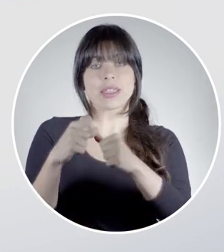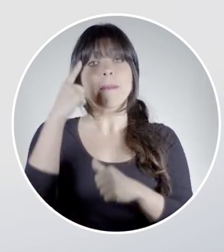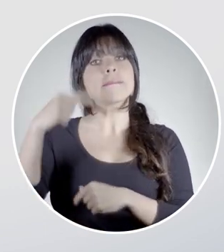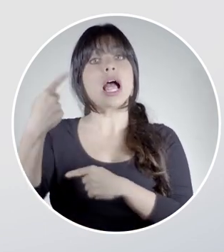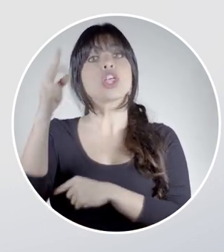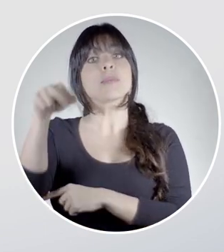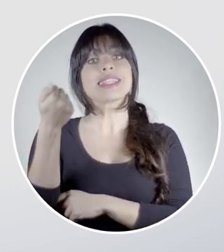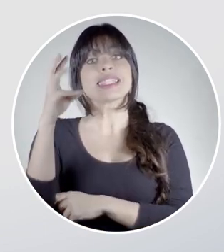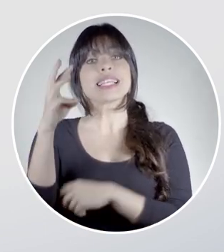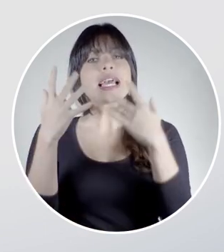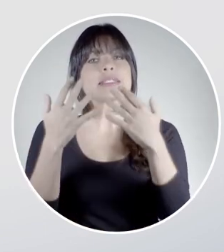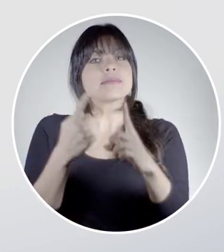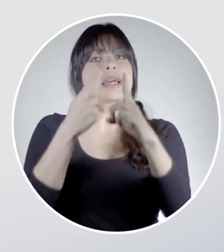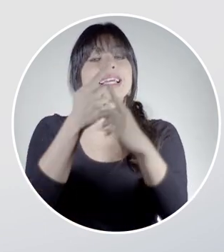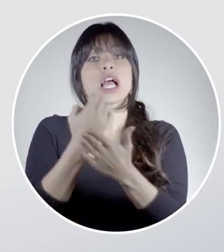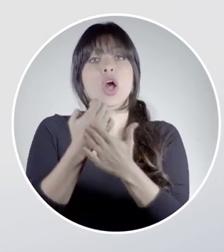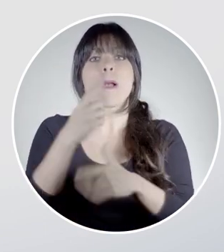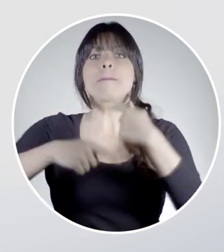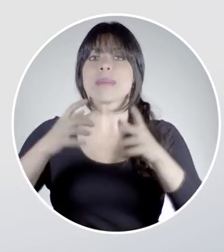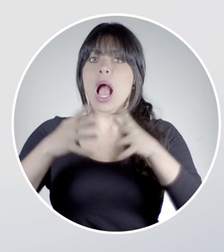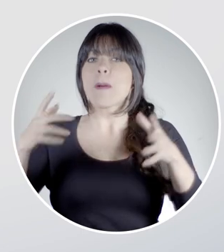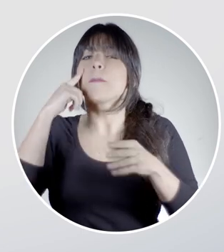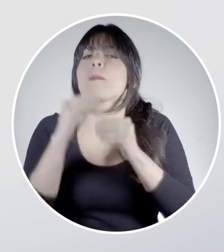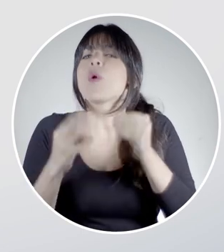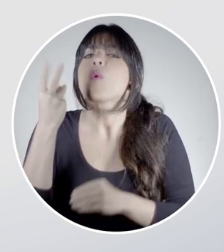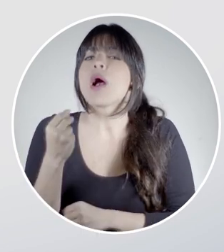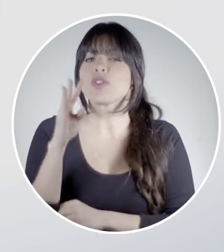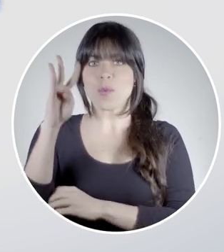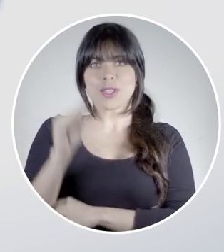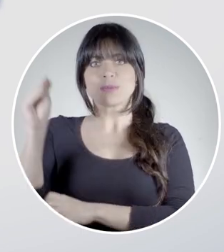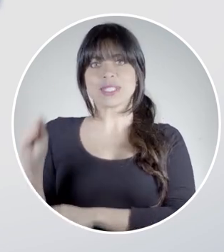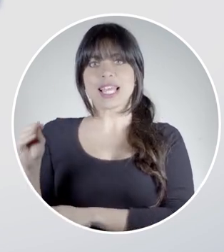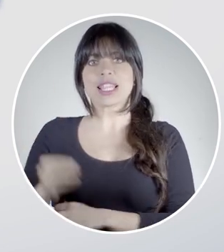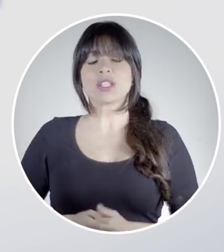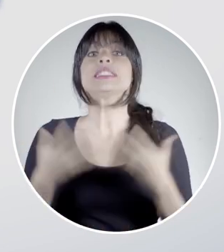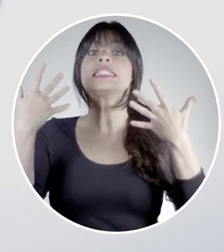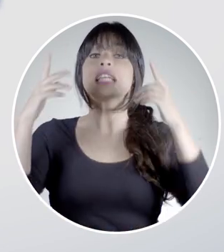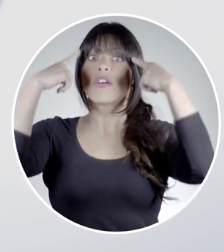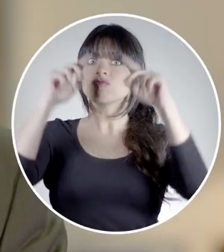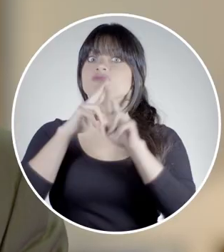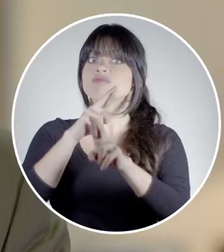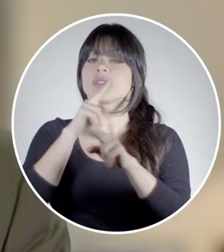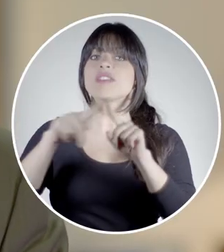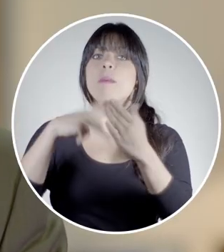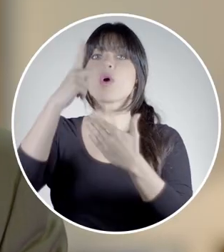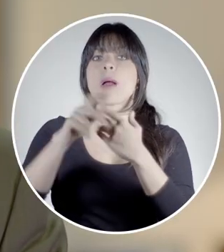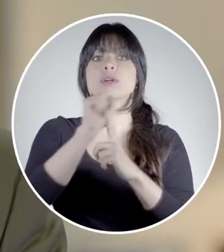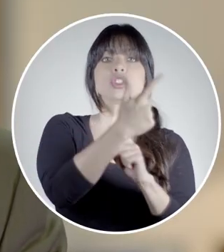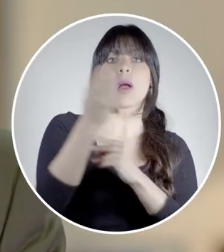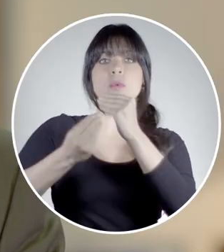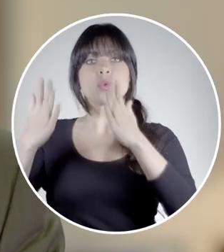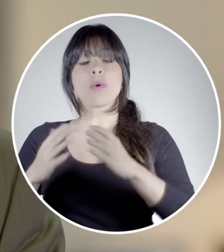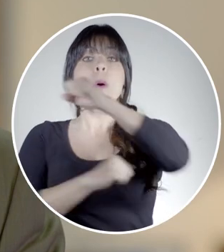consecutivos. Para el 2016, la expectativa es que la economía crezca al menos un 4%. Ya hay resultados